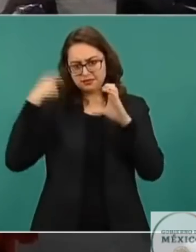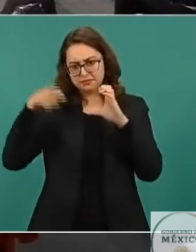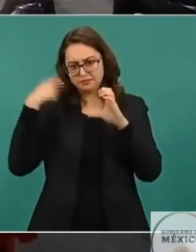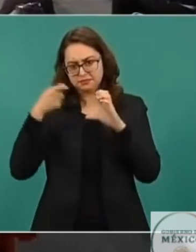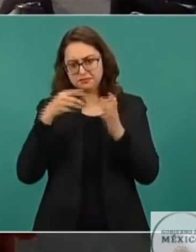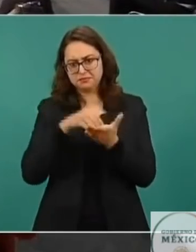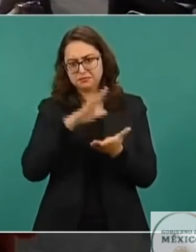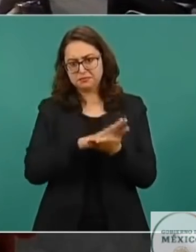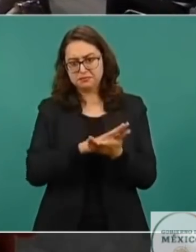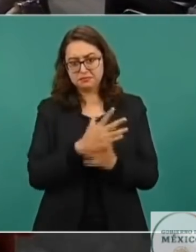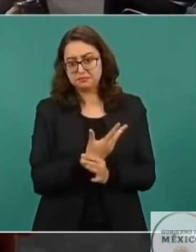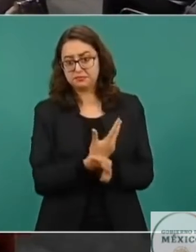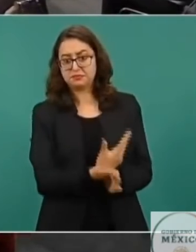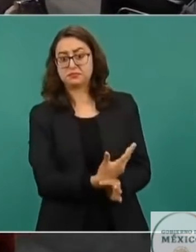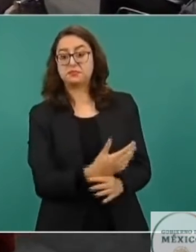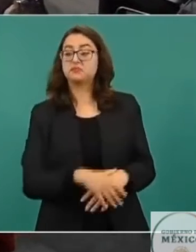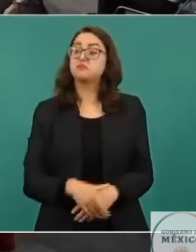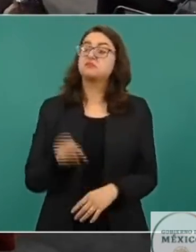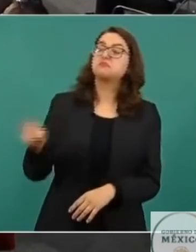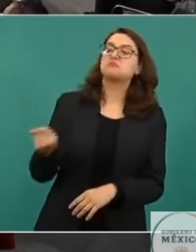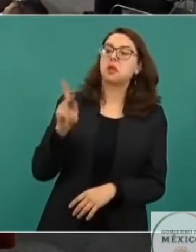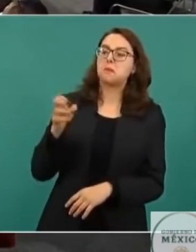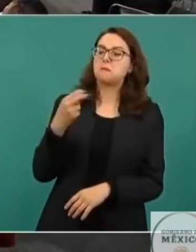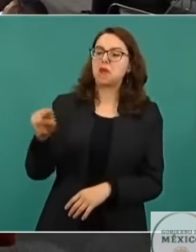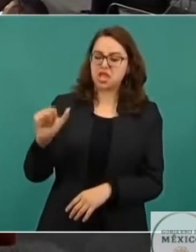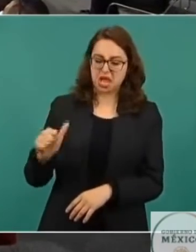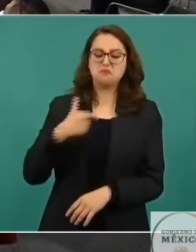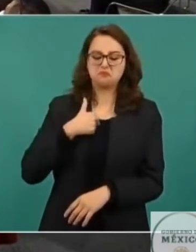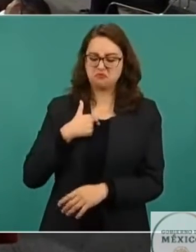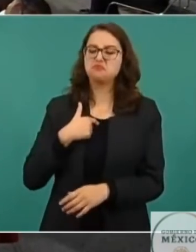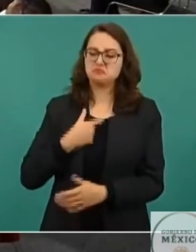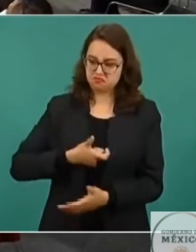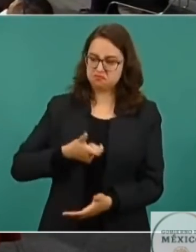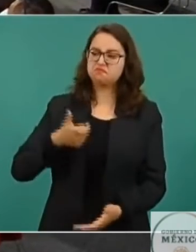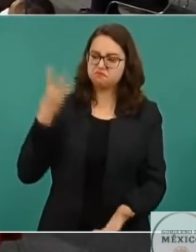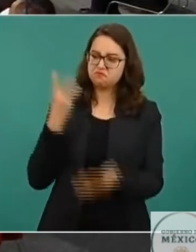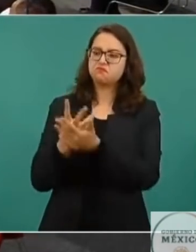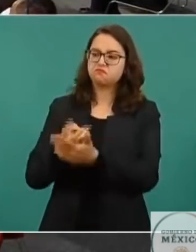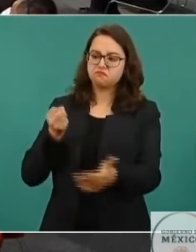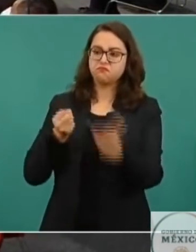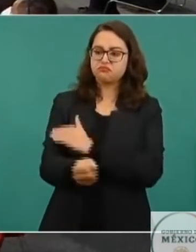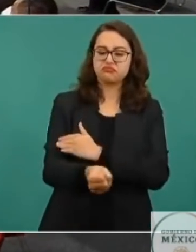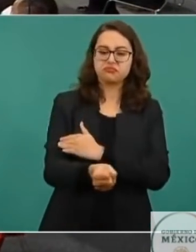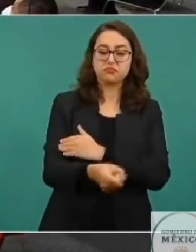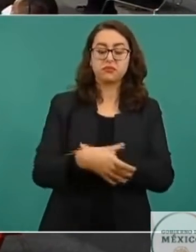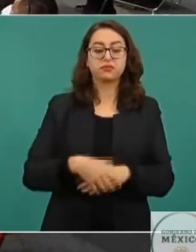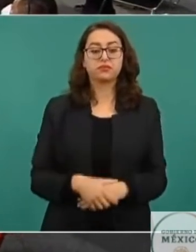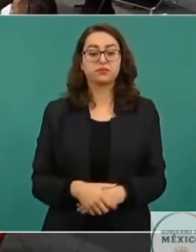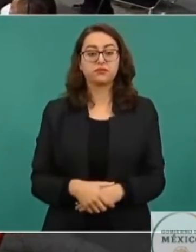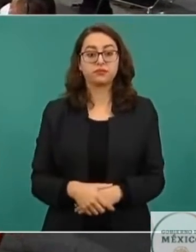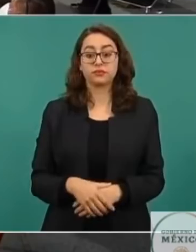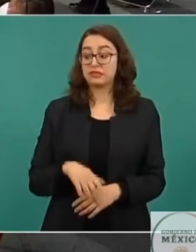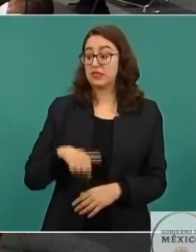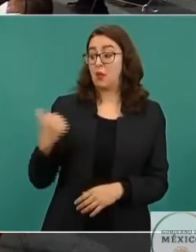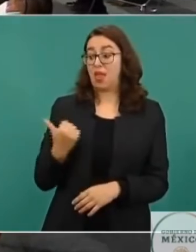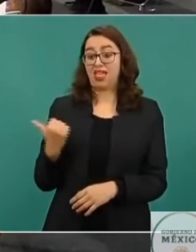Él dice, voy a meter a la cárcel a Peña, y yo tenía junto a Mitt.